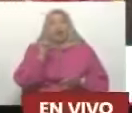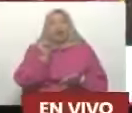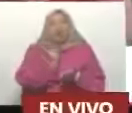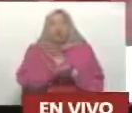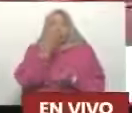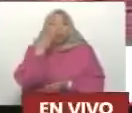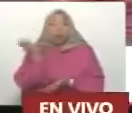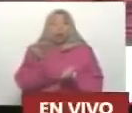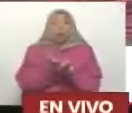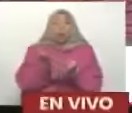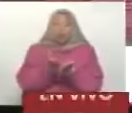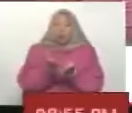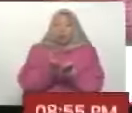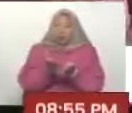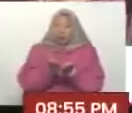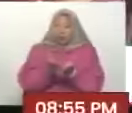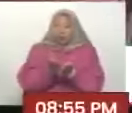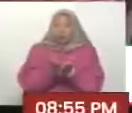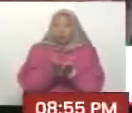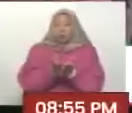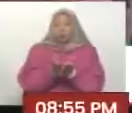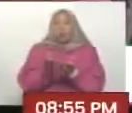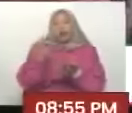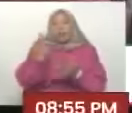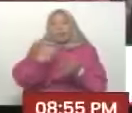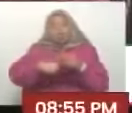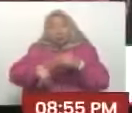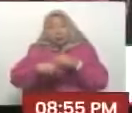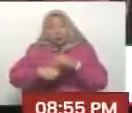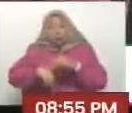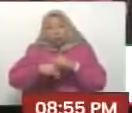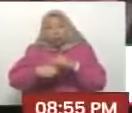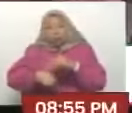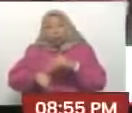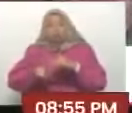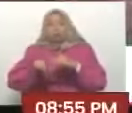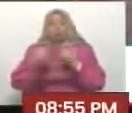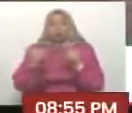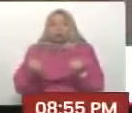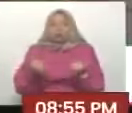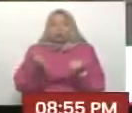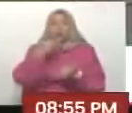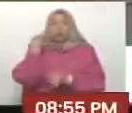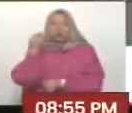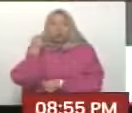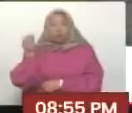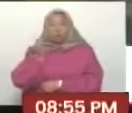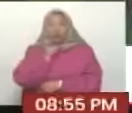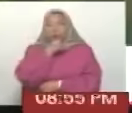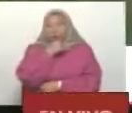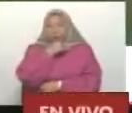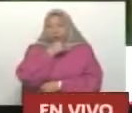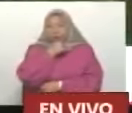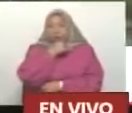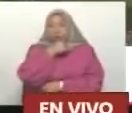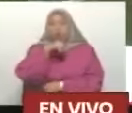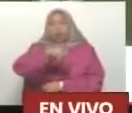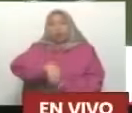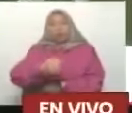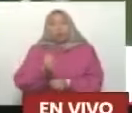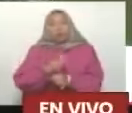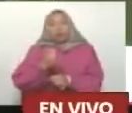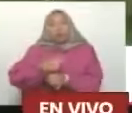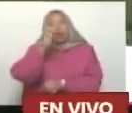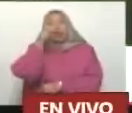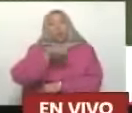educativa va desde el nivel inicial hasta la modalidad de jóvenes, adultos y adultas. Y aquí está su